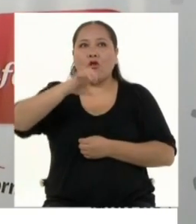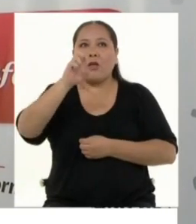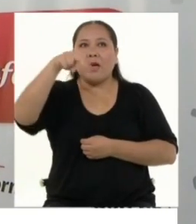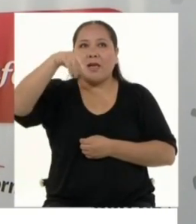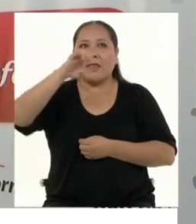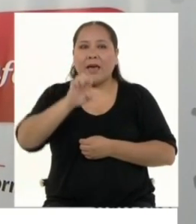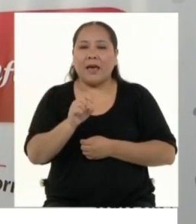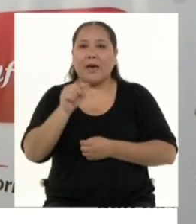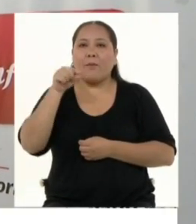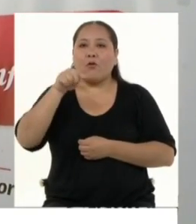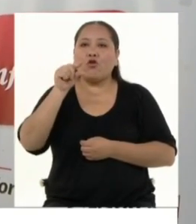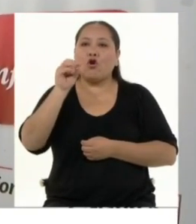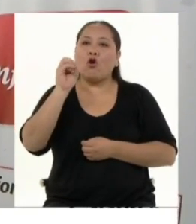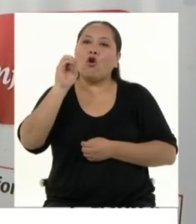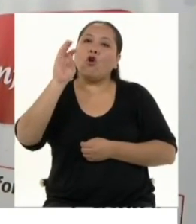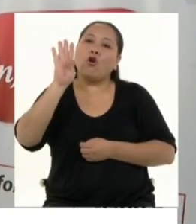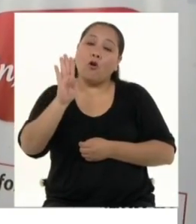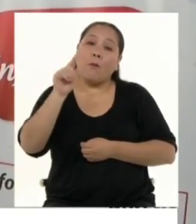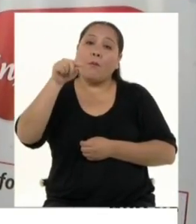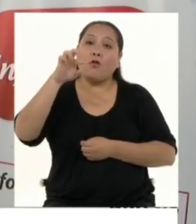infórmese y emita un voto responsable.